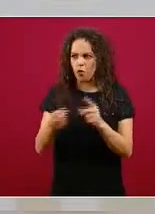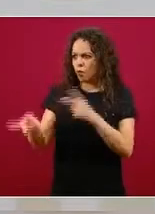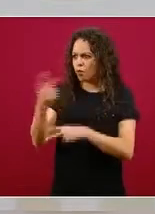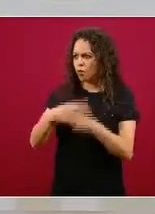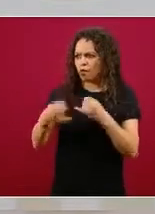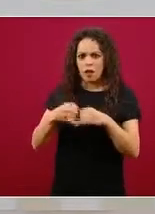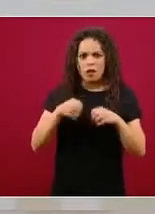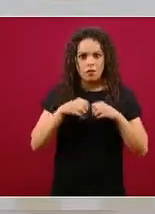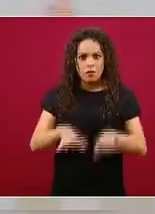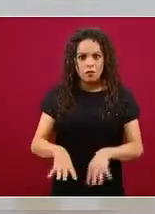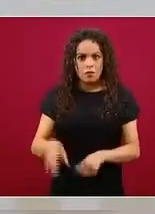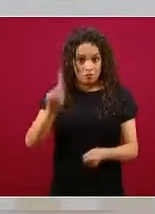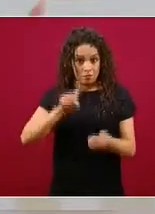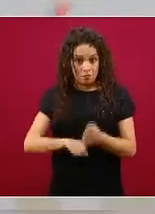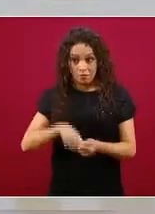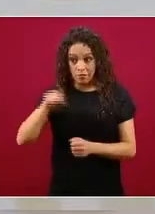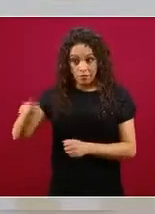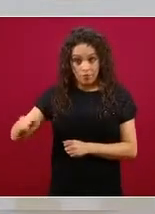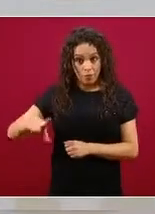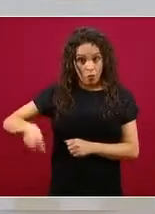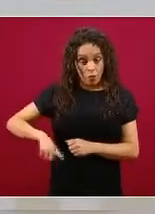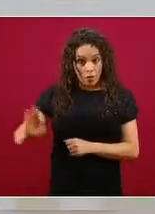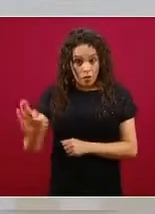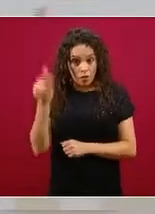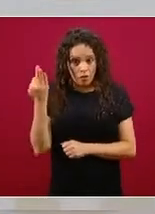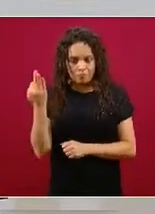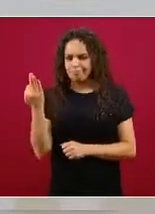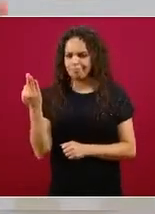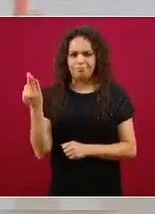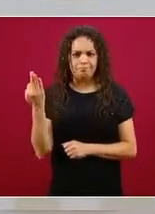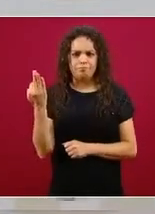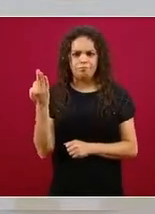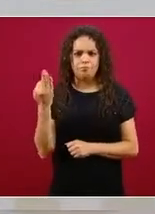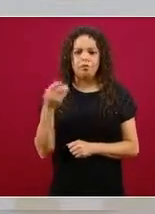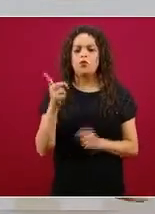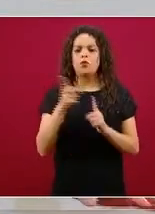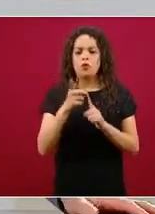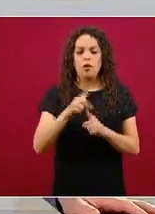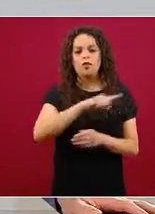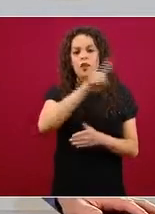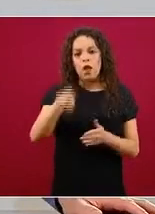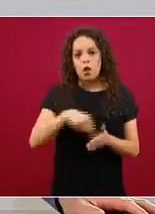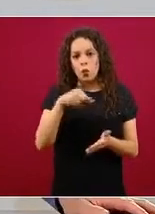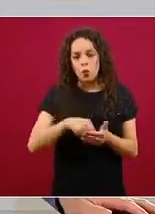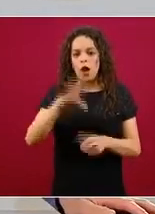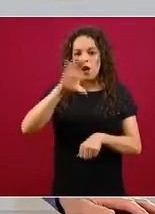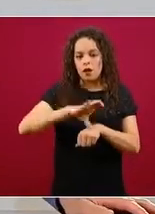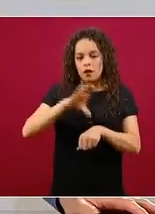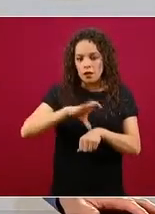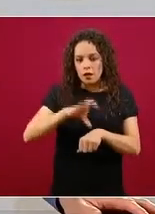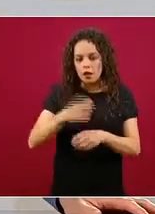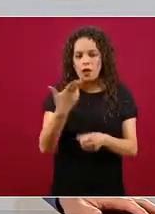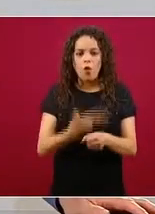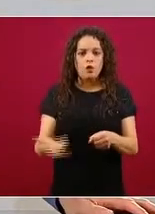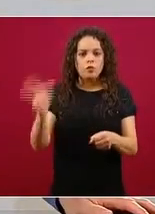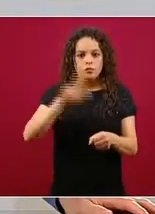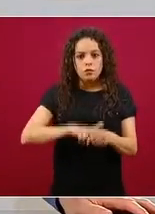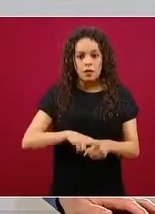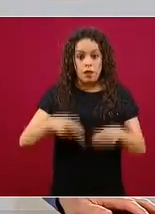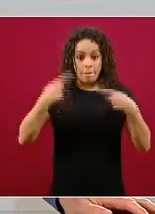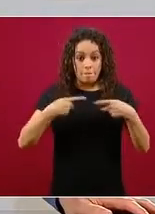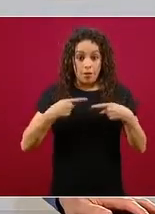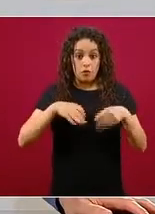gobierno federal, proviene de las localidades, de las unidades de salud, del personal de salud que documenta